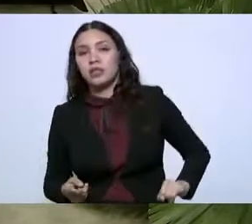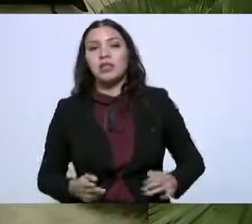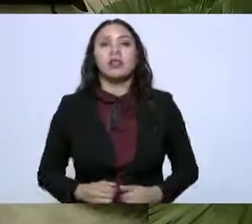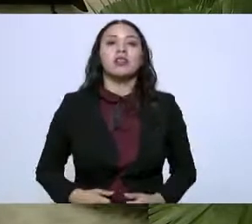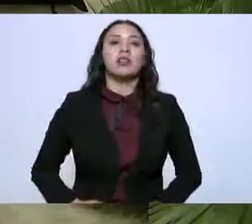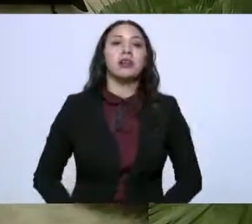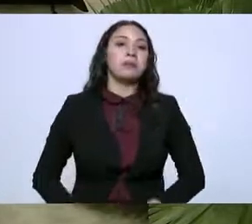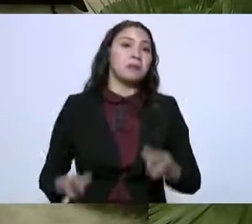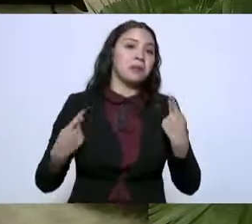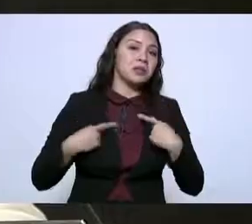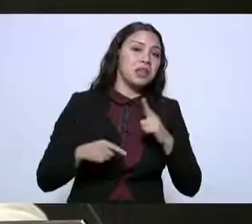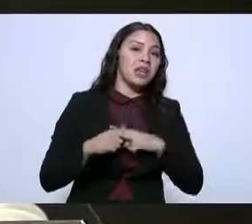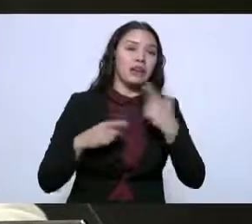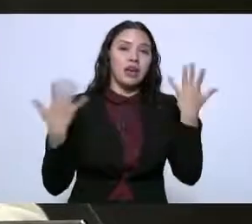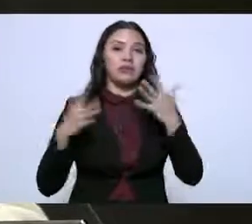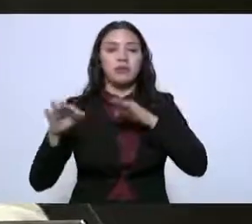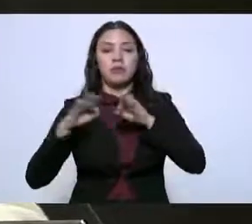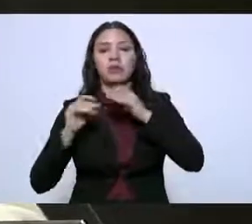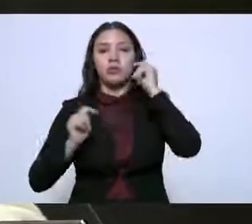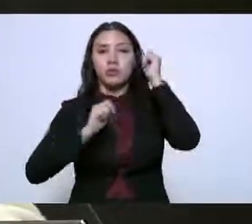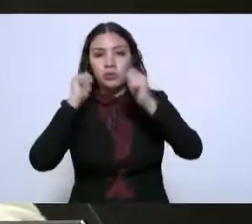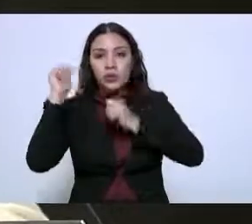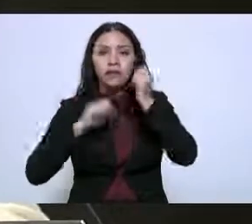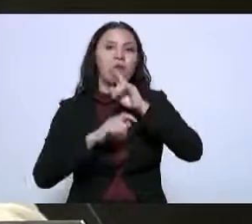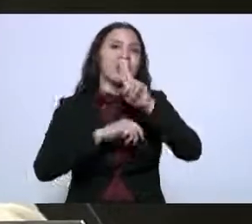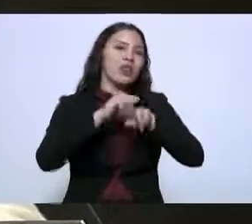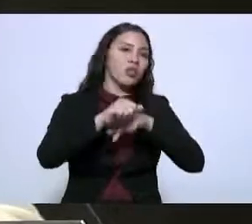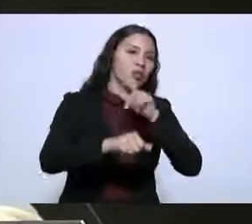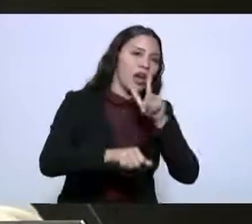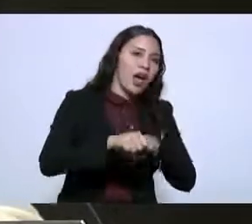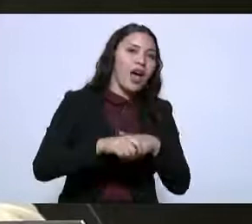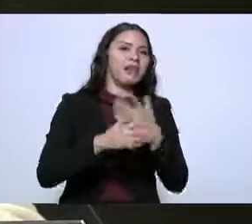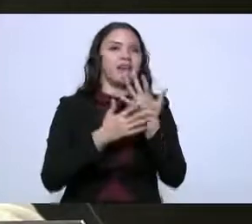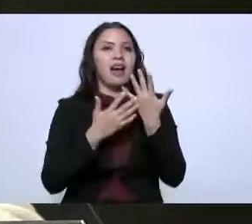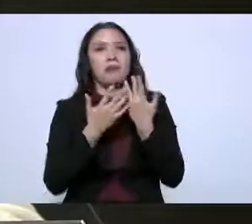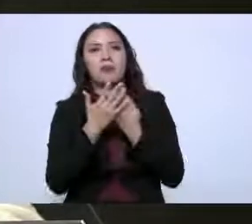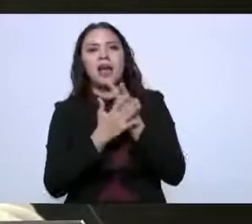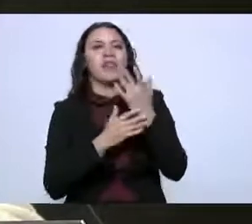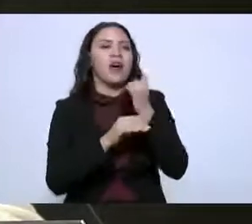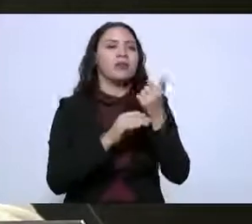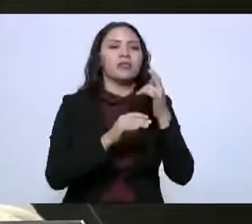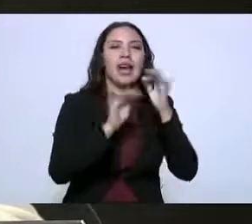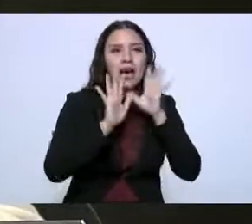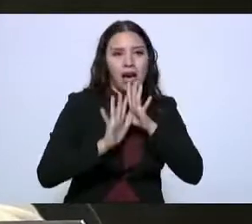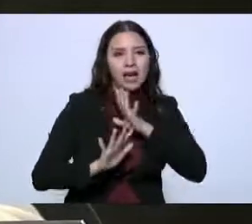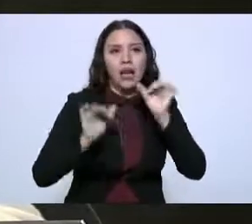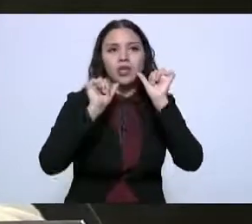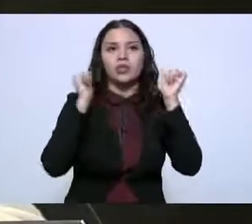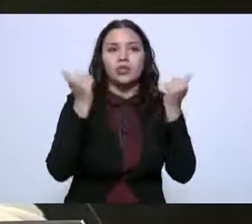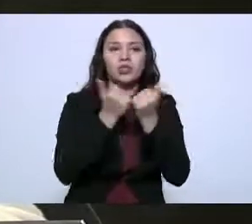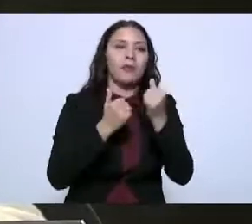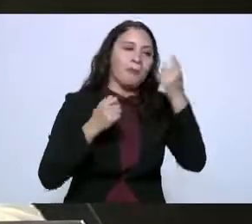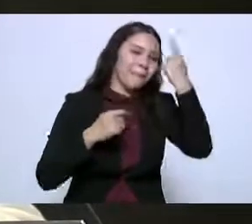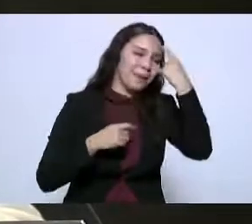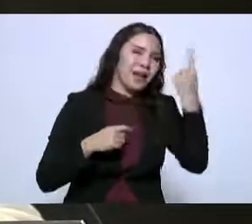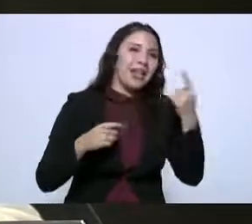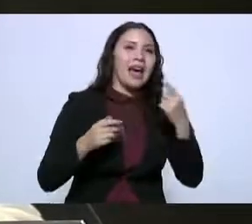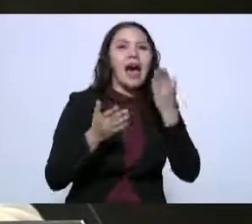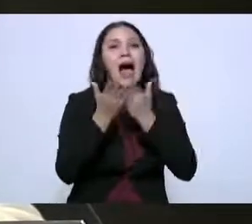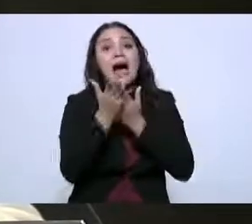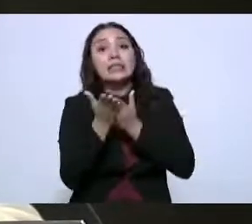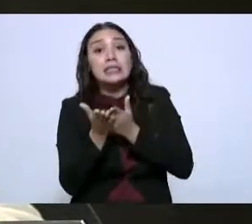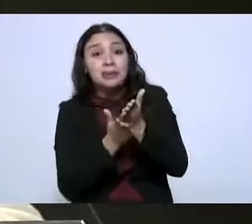a los funcionarios de turismo de naturaleza donde intervienen las asociaciones de turismo de aventura turismo